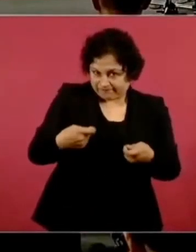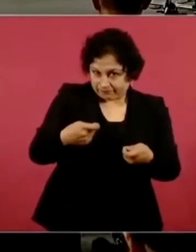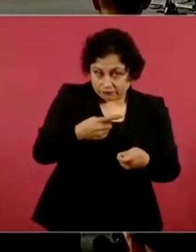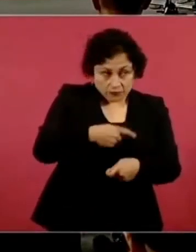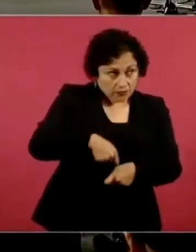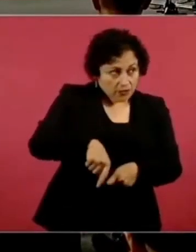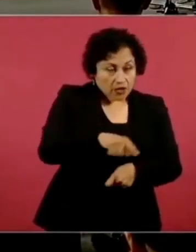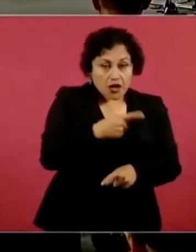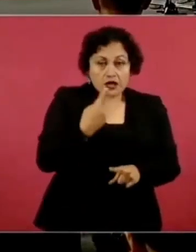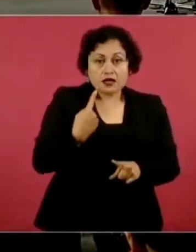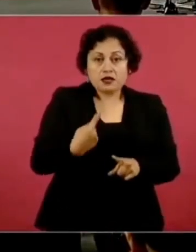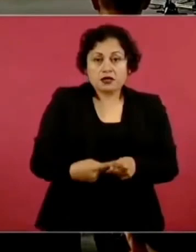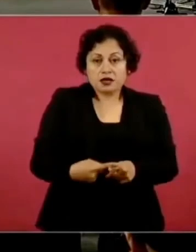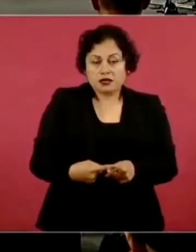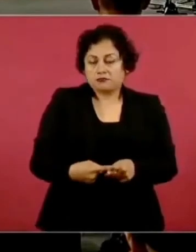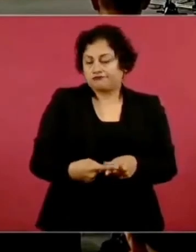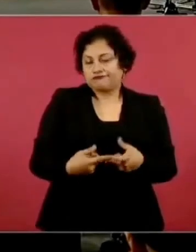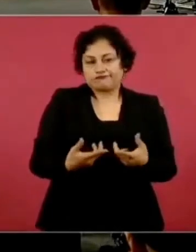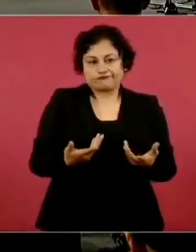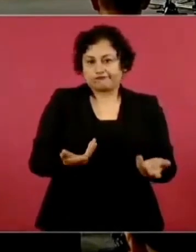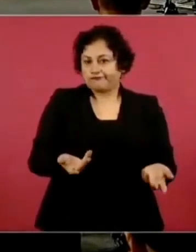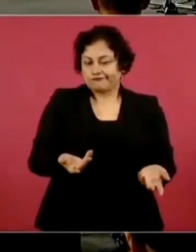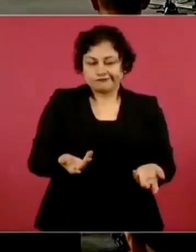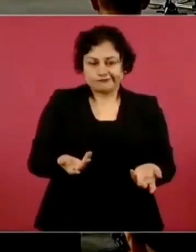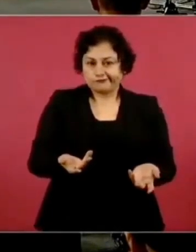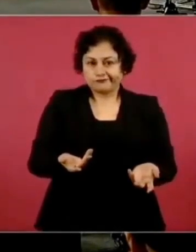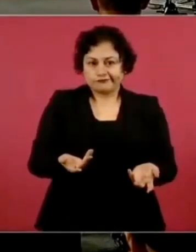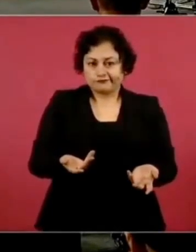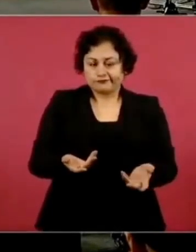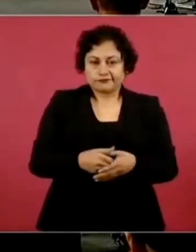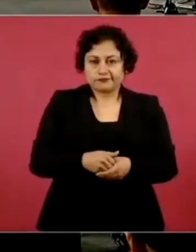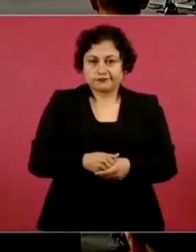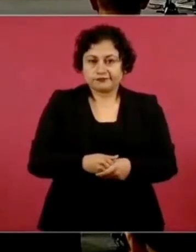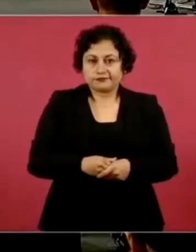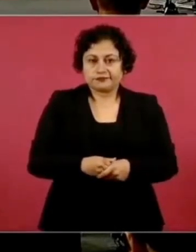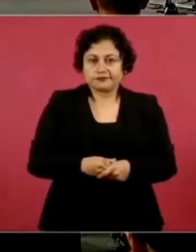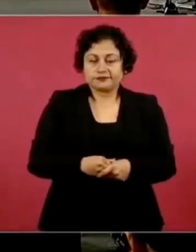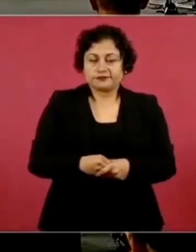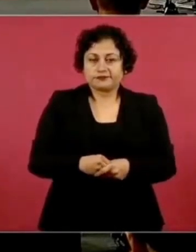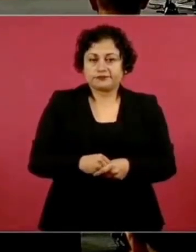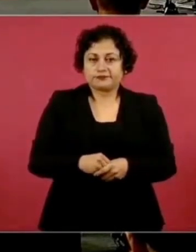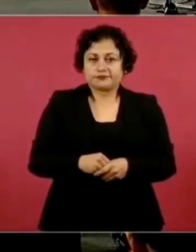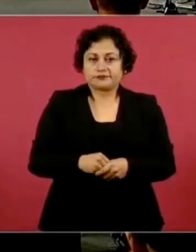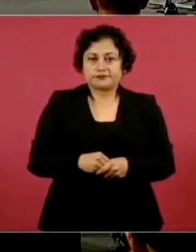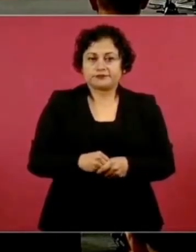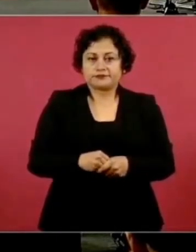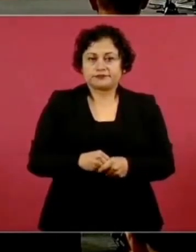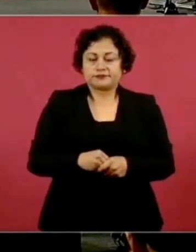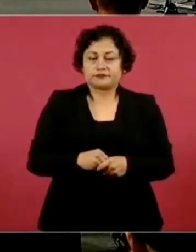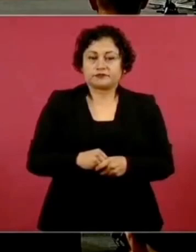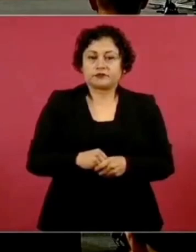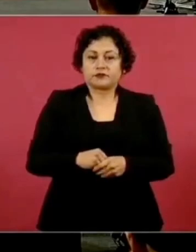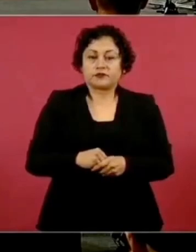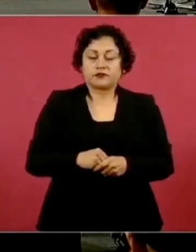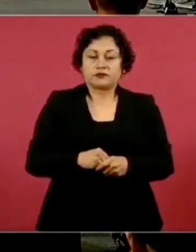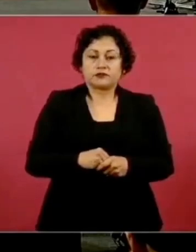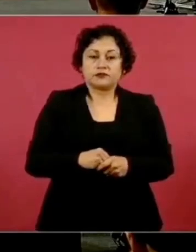de mayor predominio